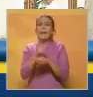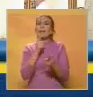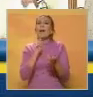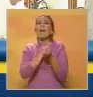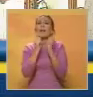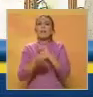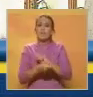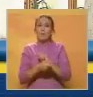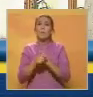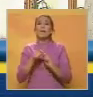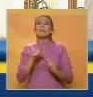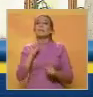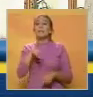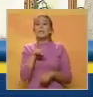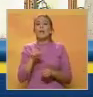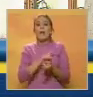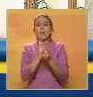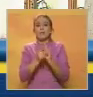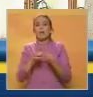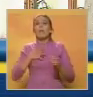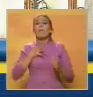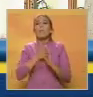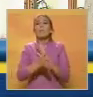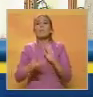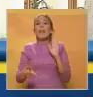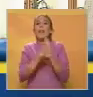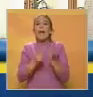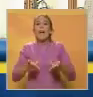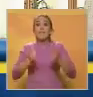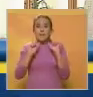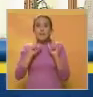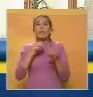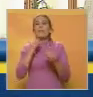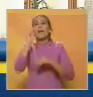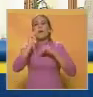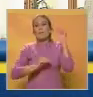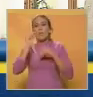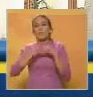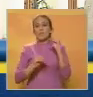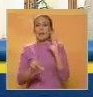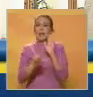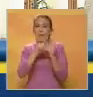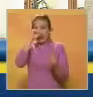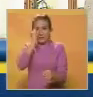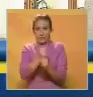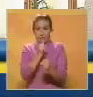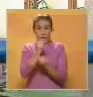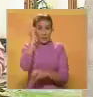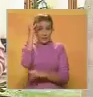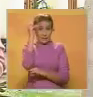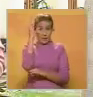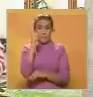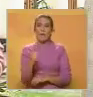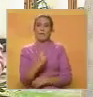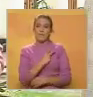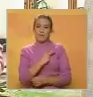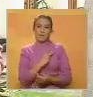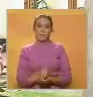será viabilitante, como se le hagan los cambios a la ley orgánica del trabajo. Desde la Asamblea Nacional, Carla Salcedo Flores, Noticiero